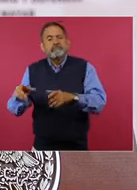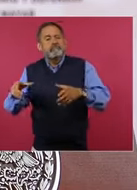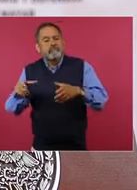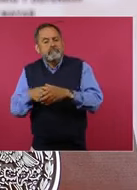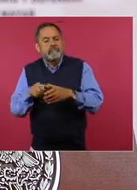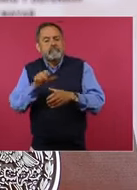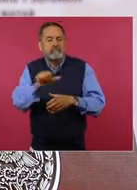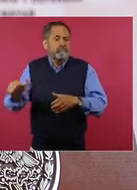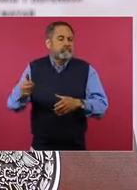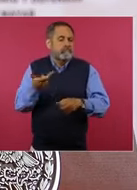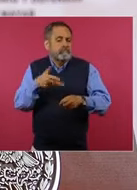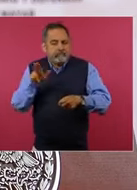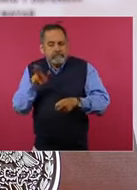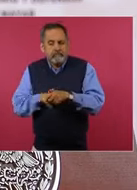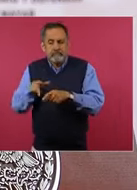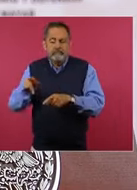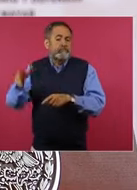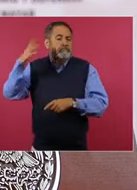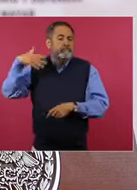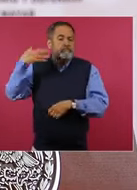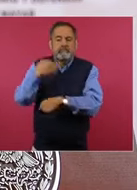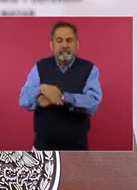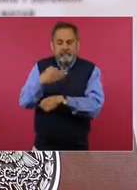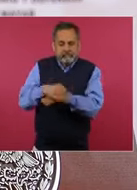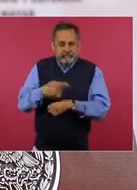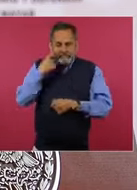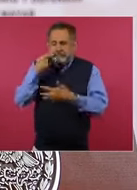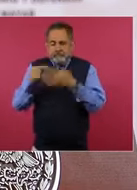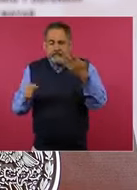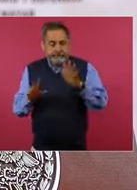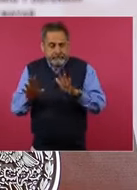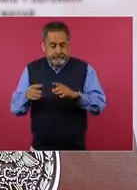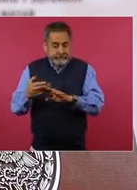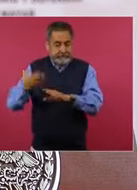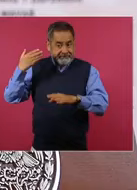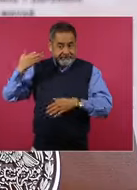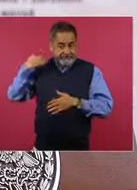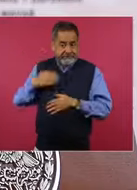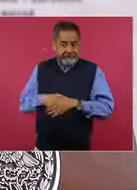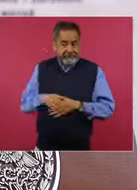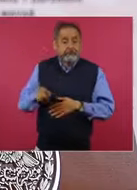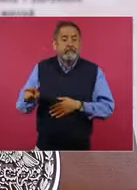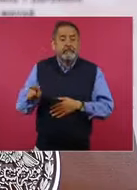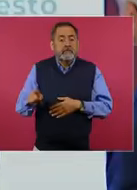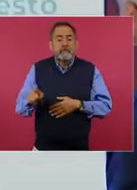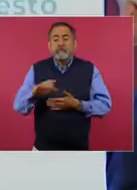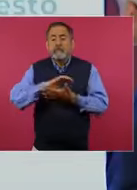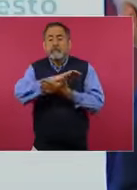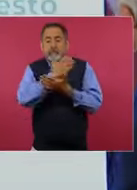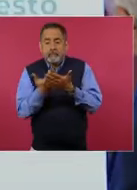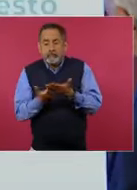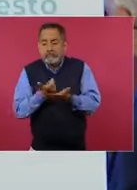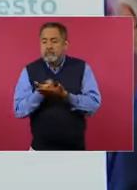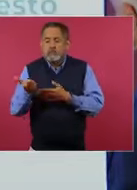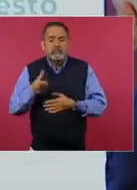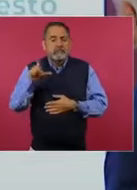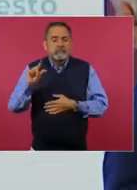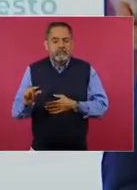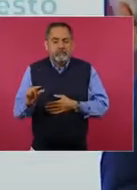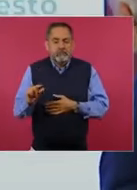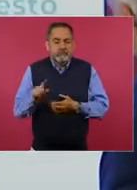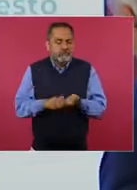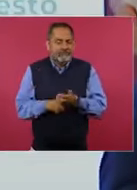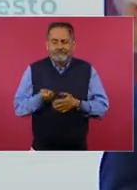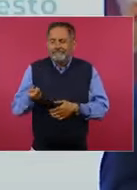que tenía las siguientes características. Primero, tenía salarios, contratos precarios. ¿Qué significa un